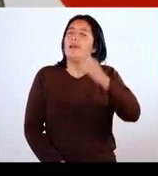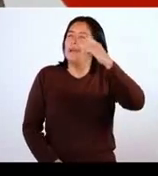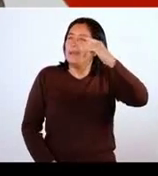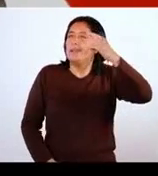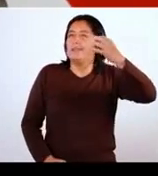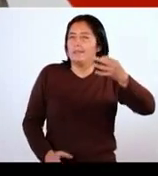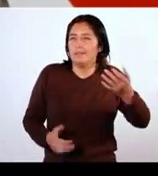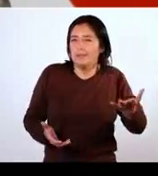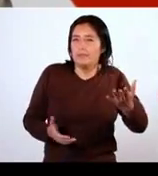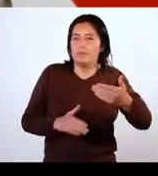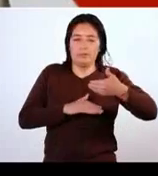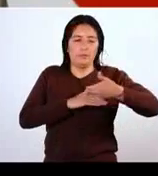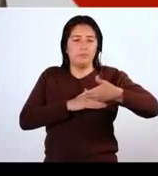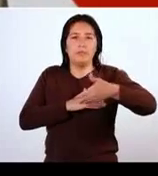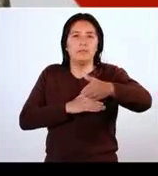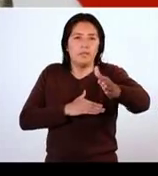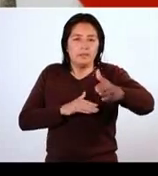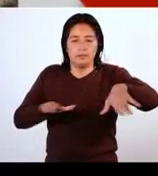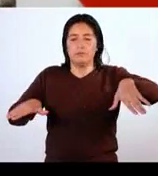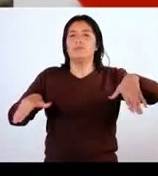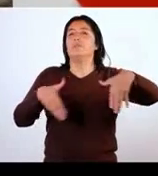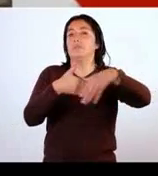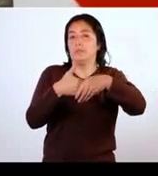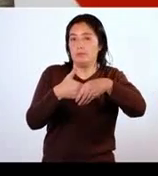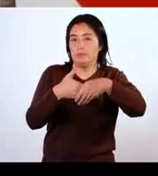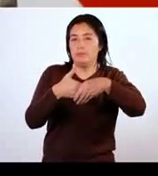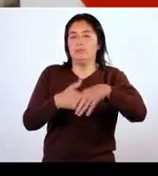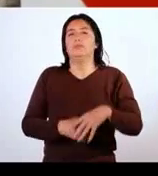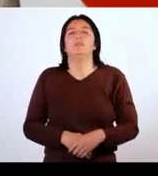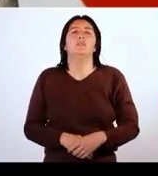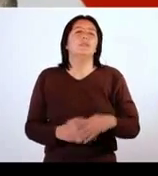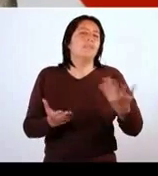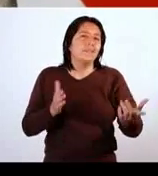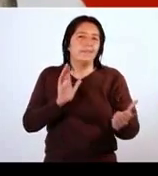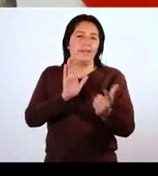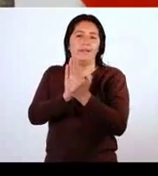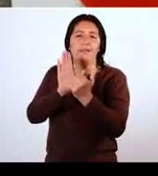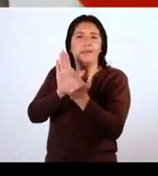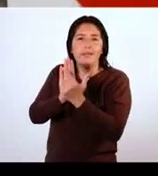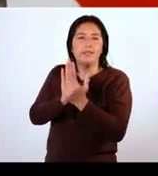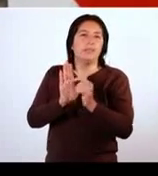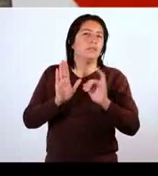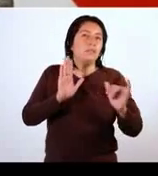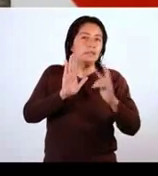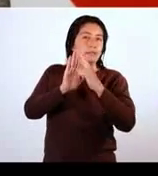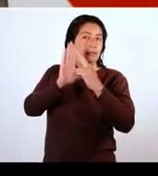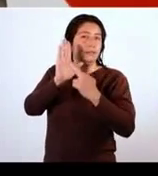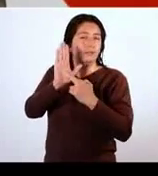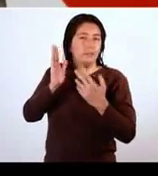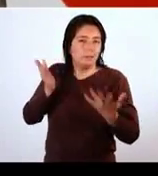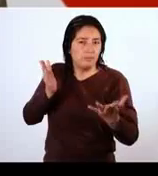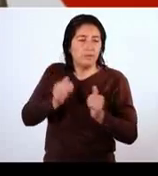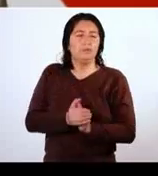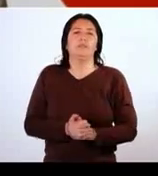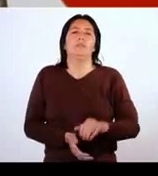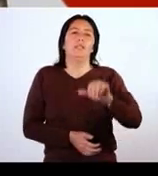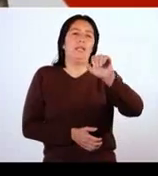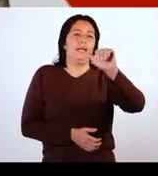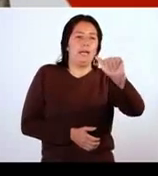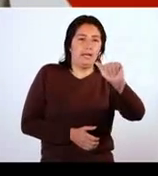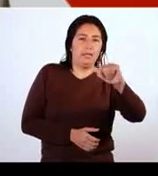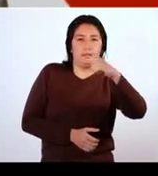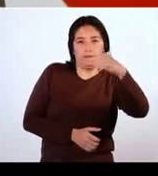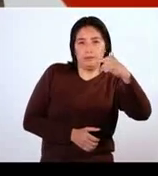creemos que más allá de los convenios, de las leyes y reglamentos de la A